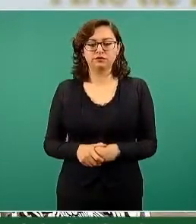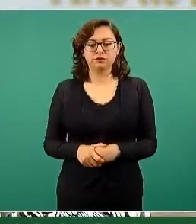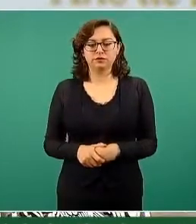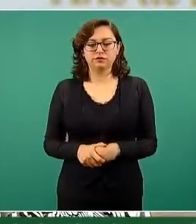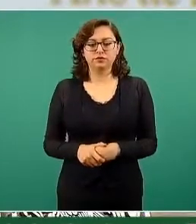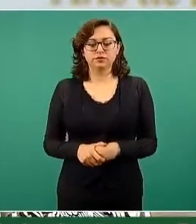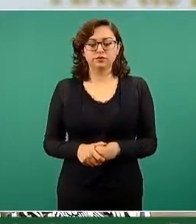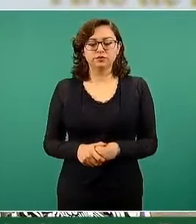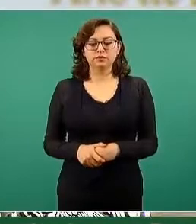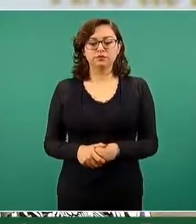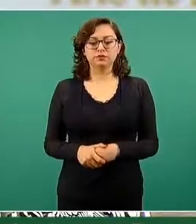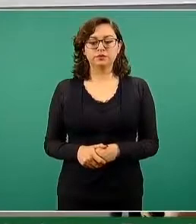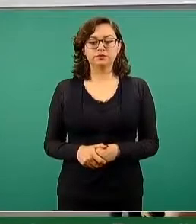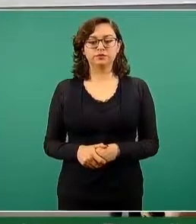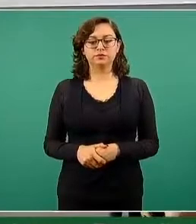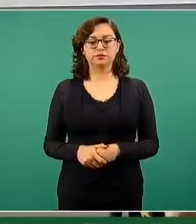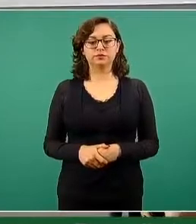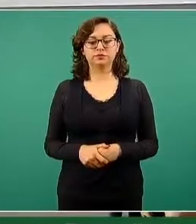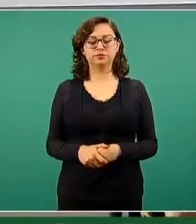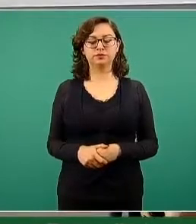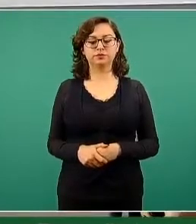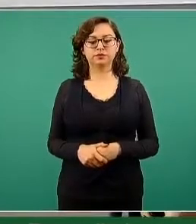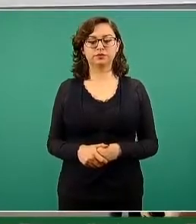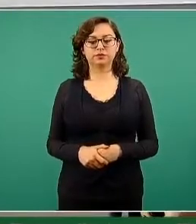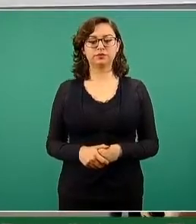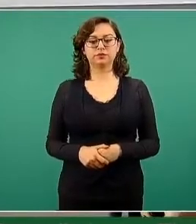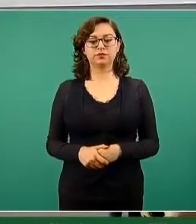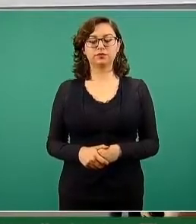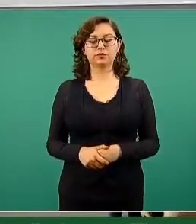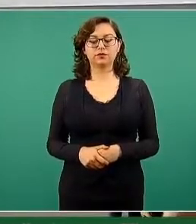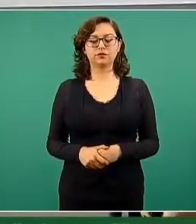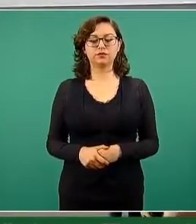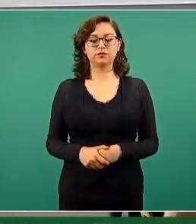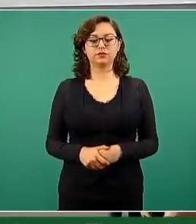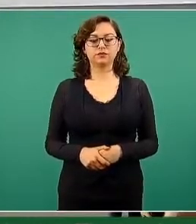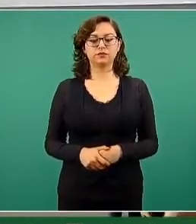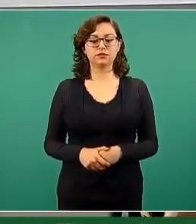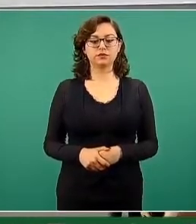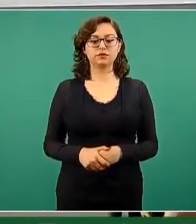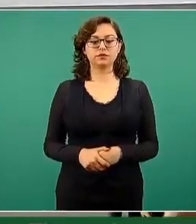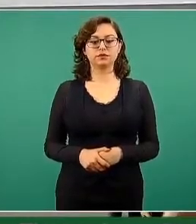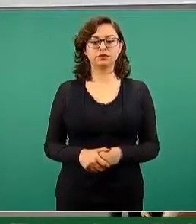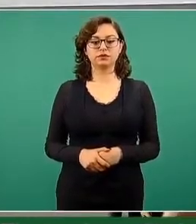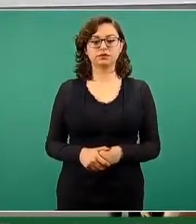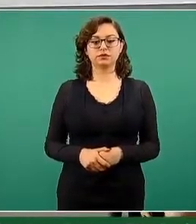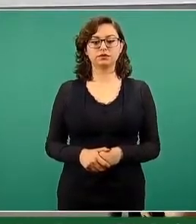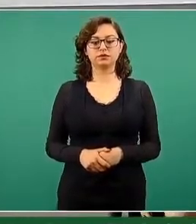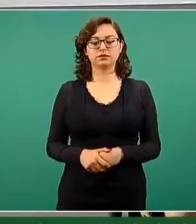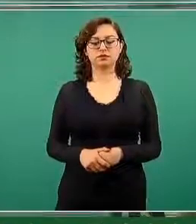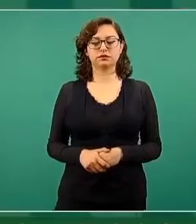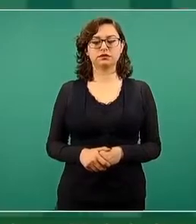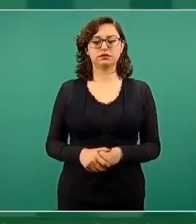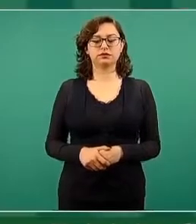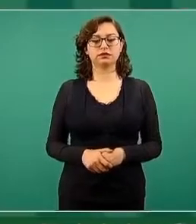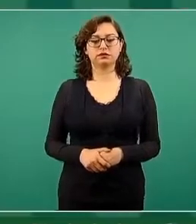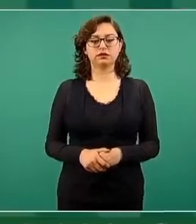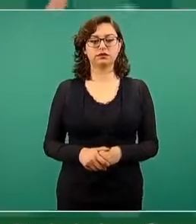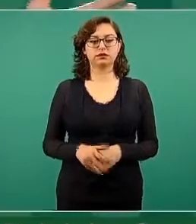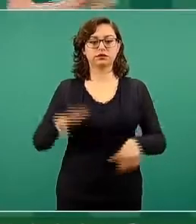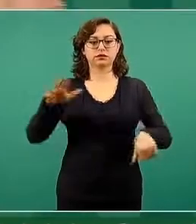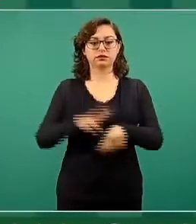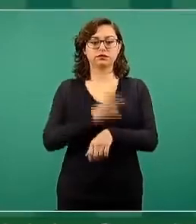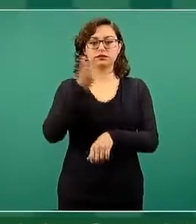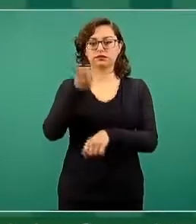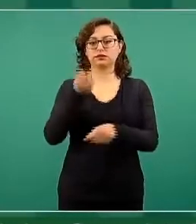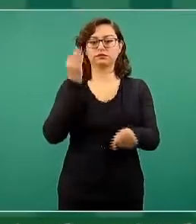Entonces, por eso es toda